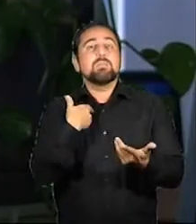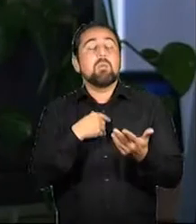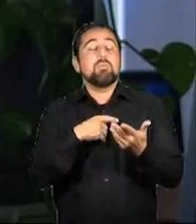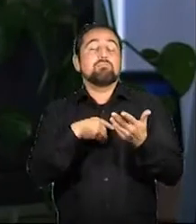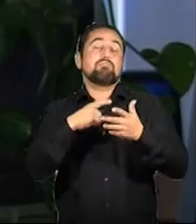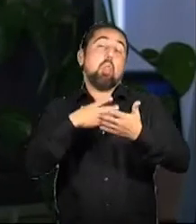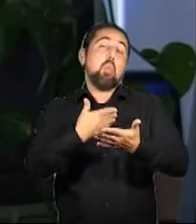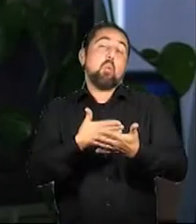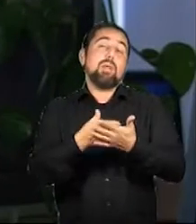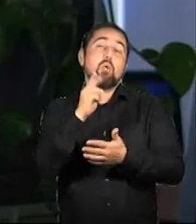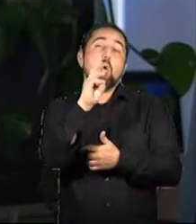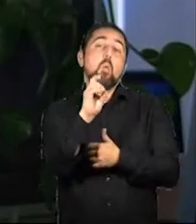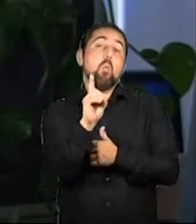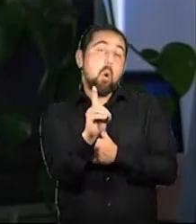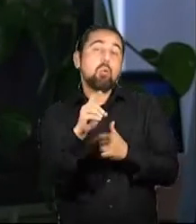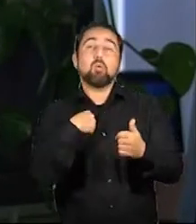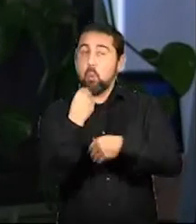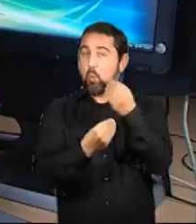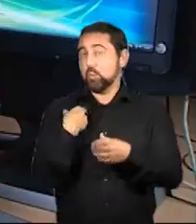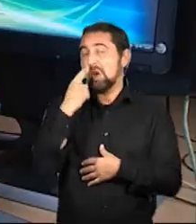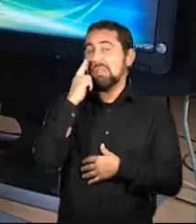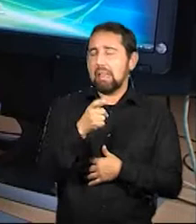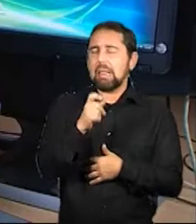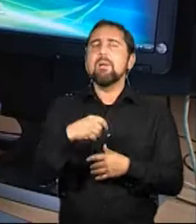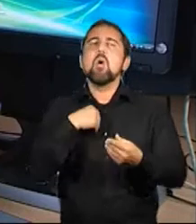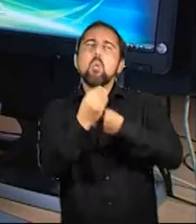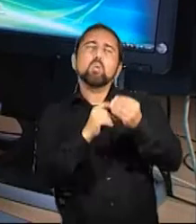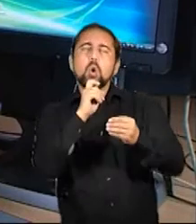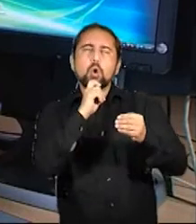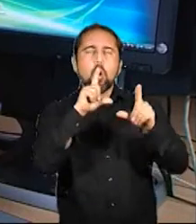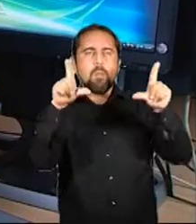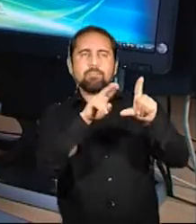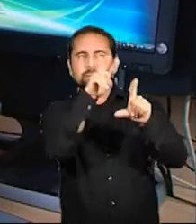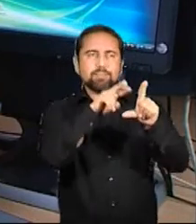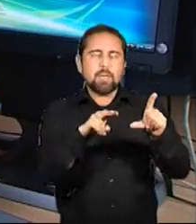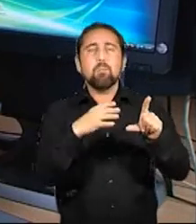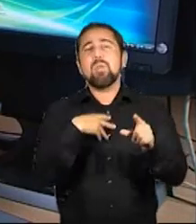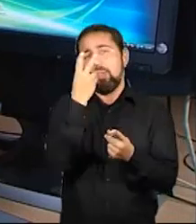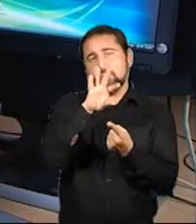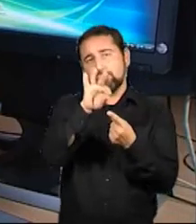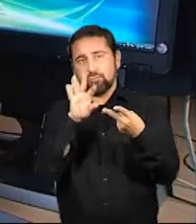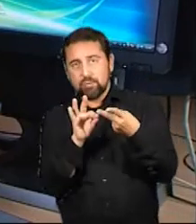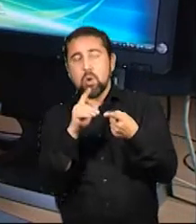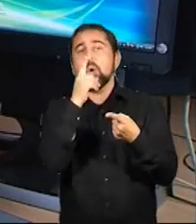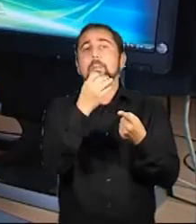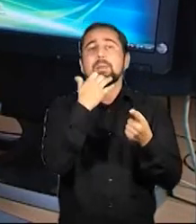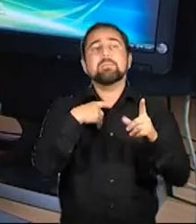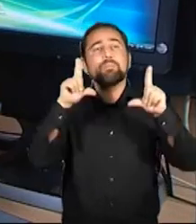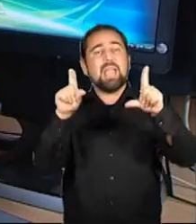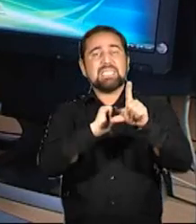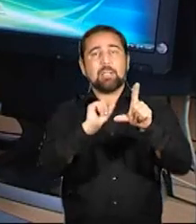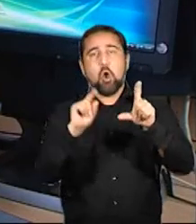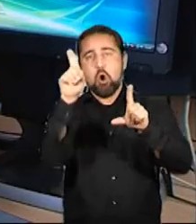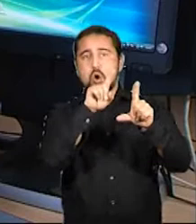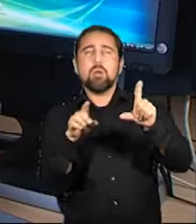documento de Word, que es lo que utilizo habitualmente. Para buscarlo se puede realizar de dos maneras. Uno es acceder al